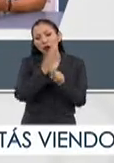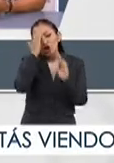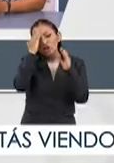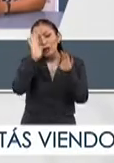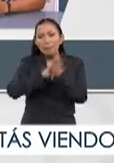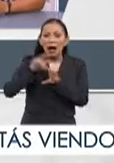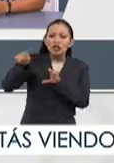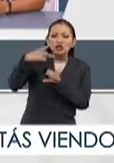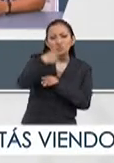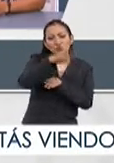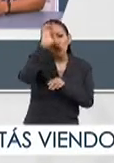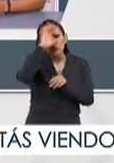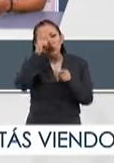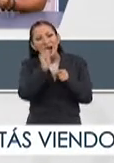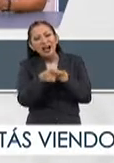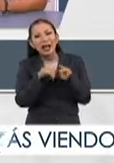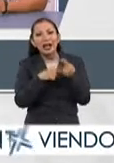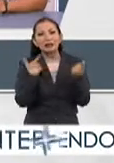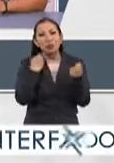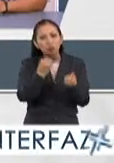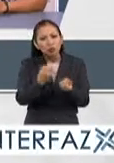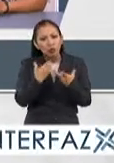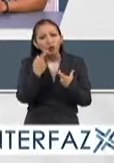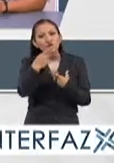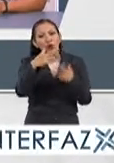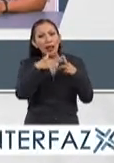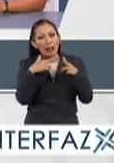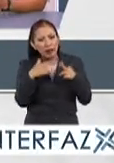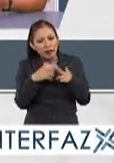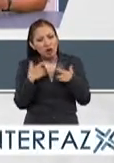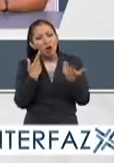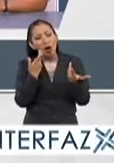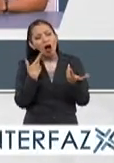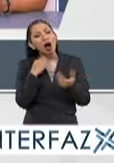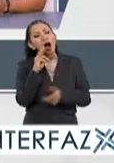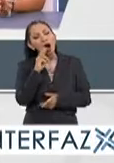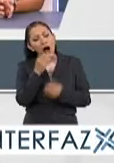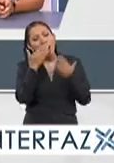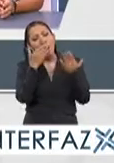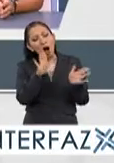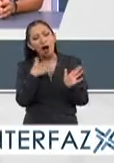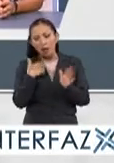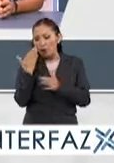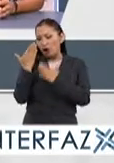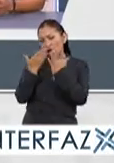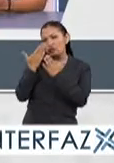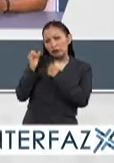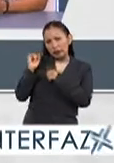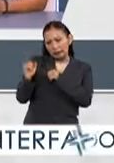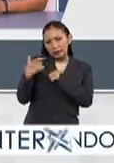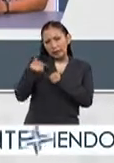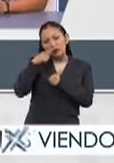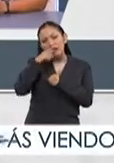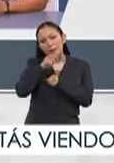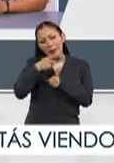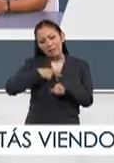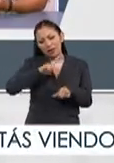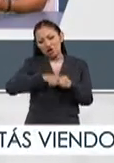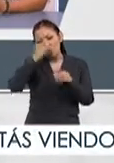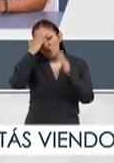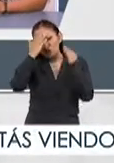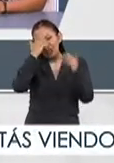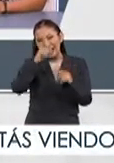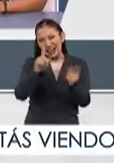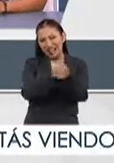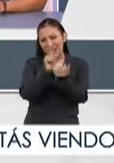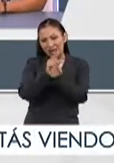conocer más de su cultura, que nos compartían de su religión, y así dices, bueno, o más allá de lo académico, también es la parte de conocer